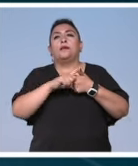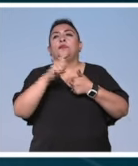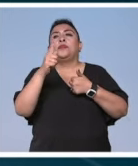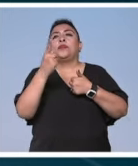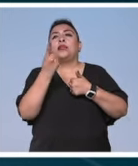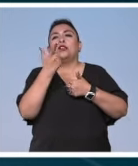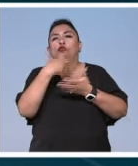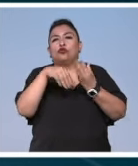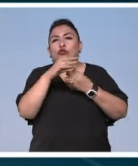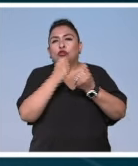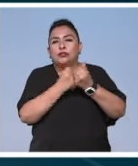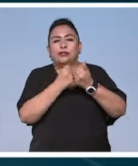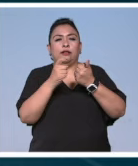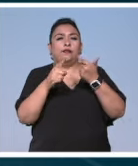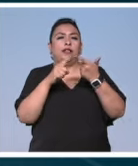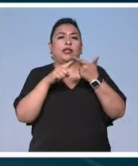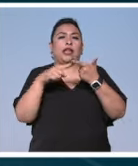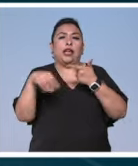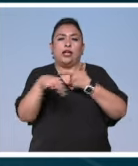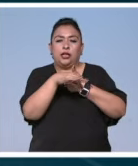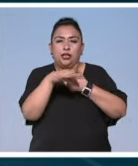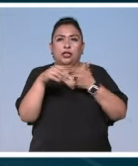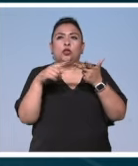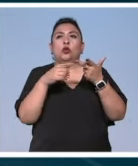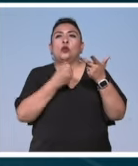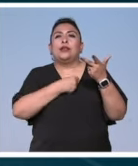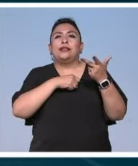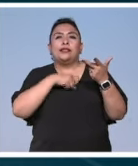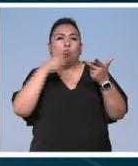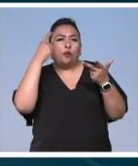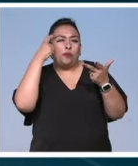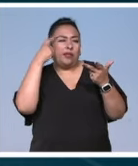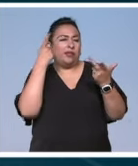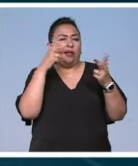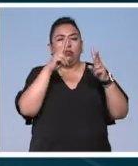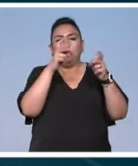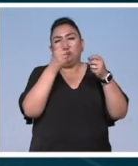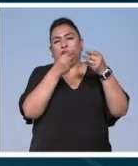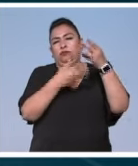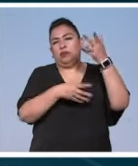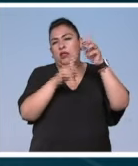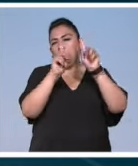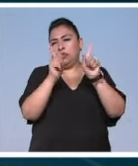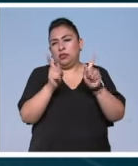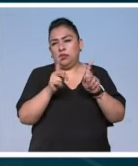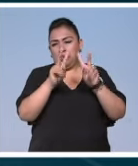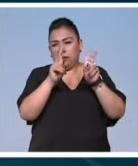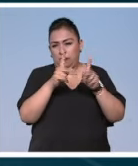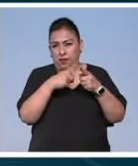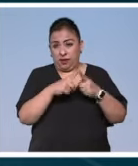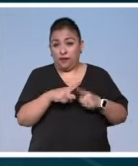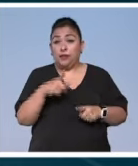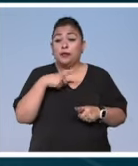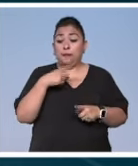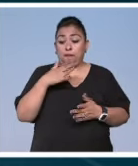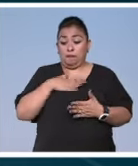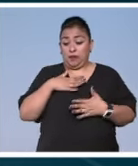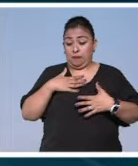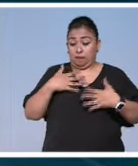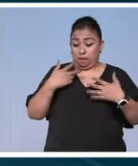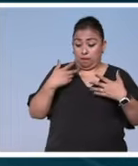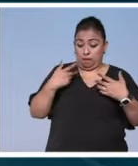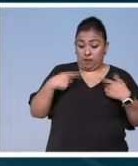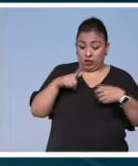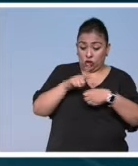sostenibilidad, en arquitectura, en salud mental, en diferentes temas. Revolucionar desde lo personal hasta lo